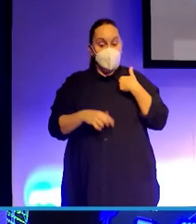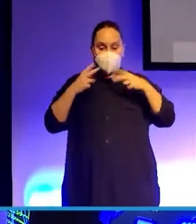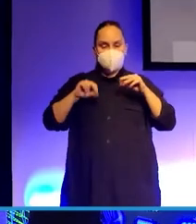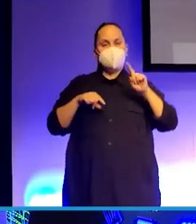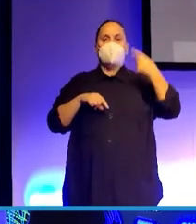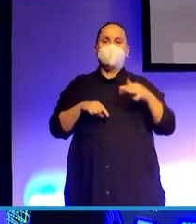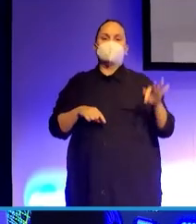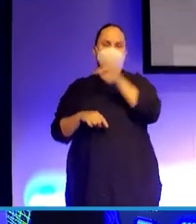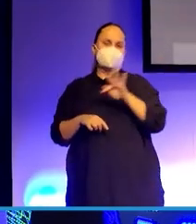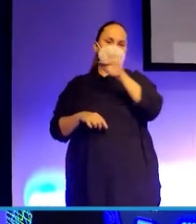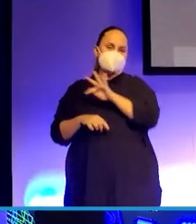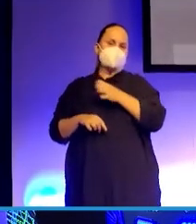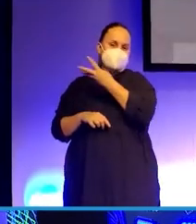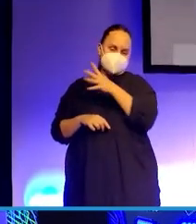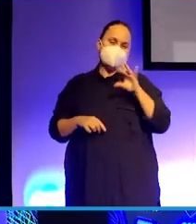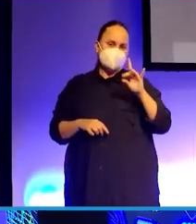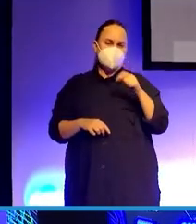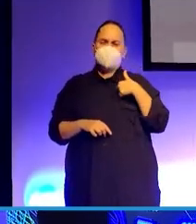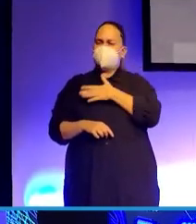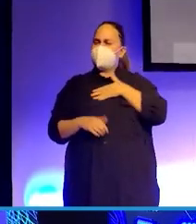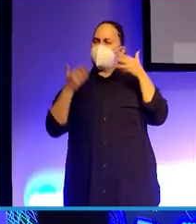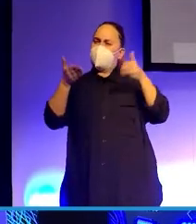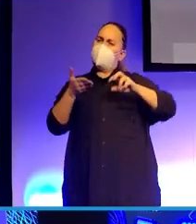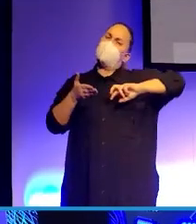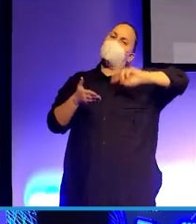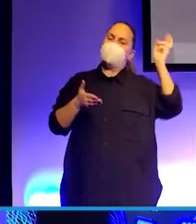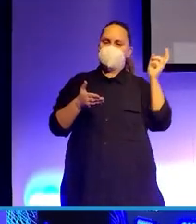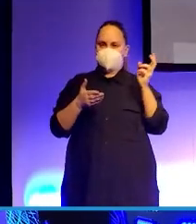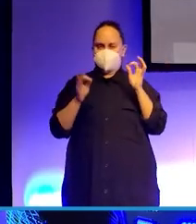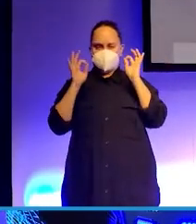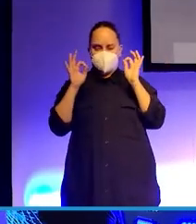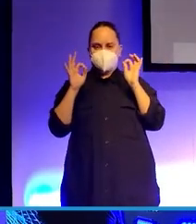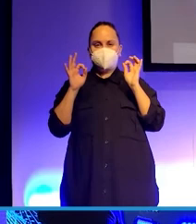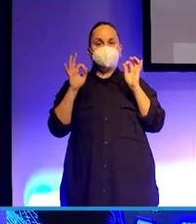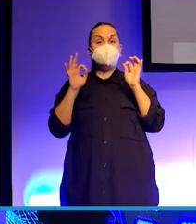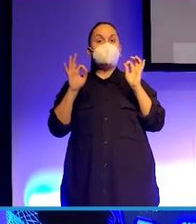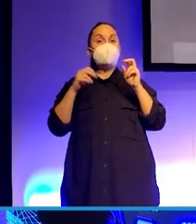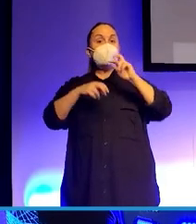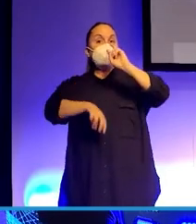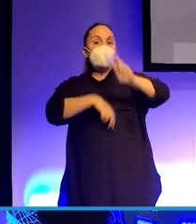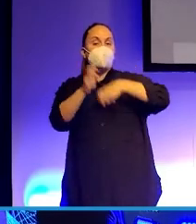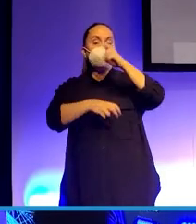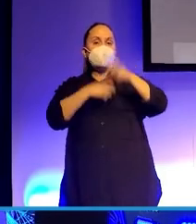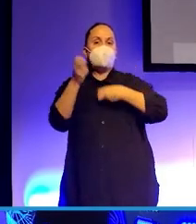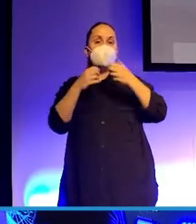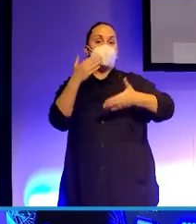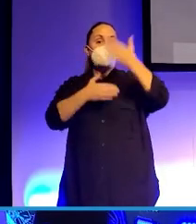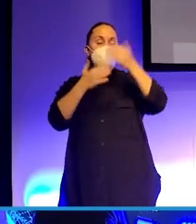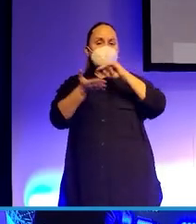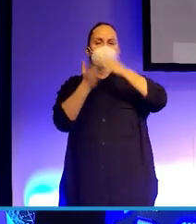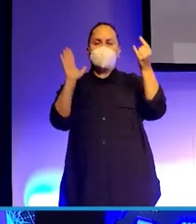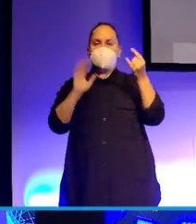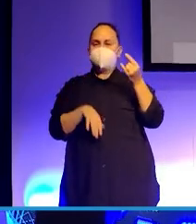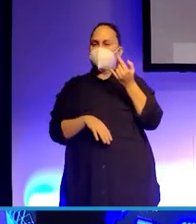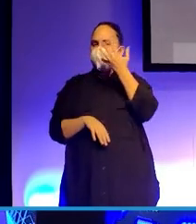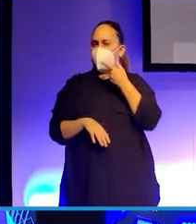Yo les quiero hablar de la cara menos visible de las innovaciones tecnológicas, de la cara menos